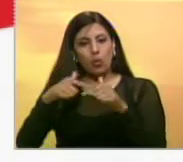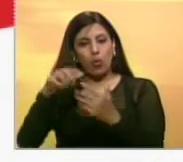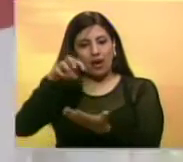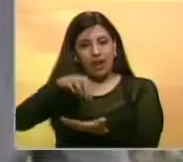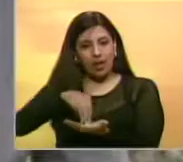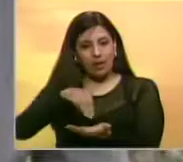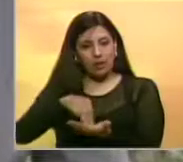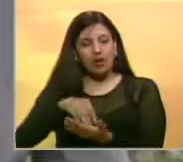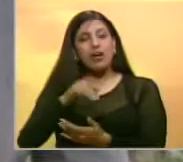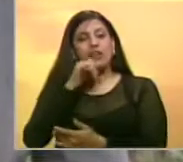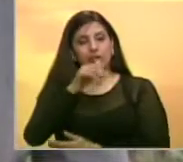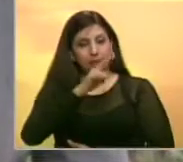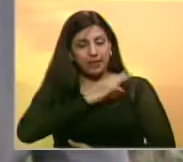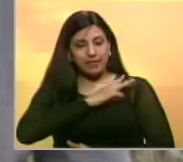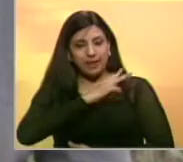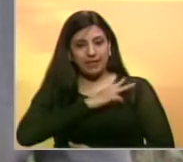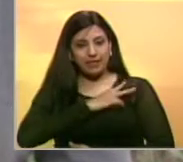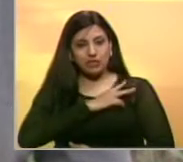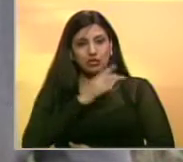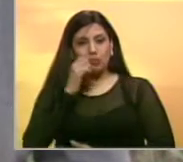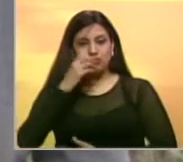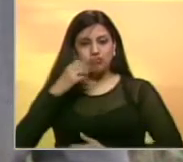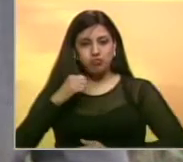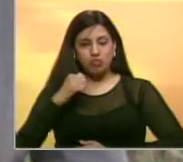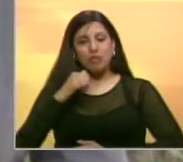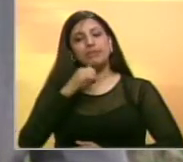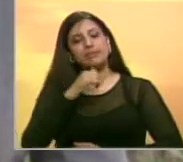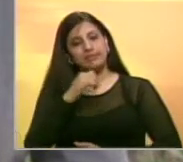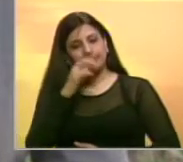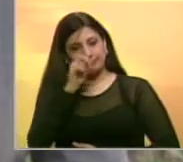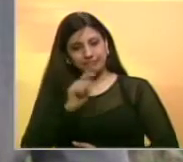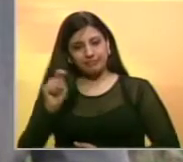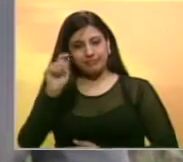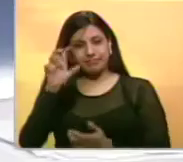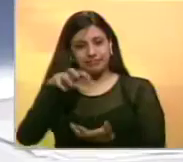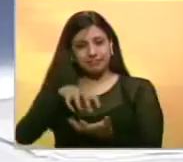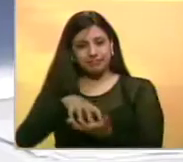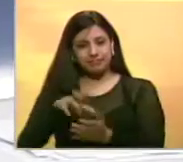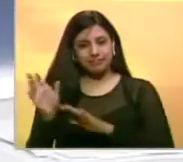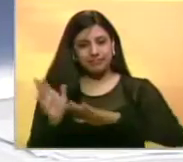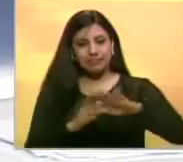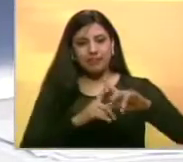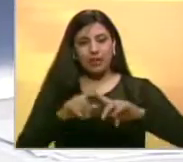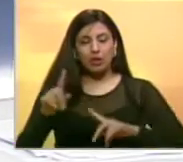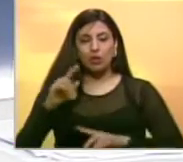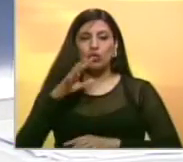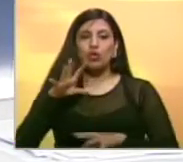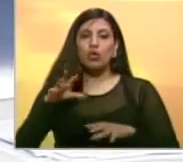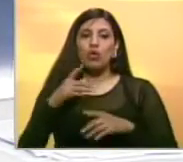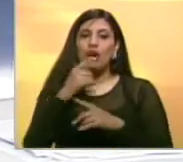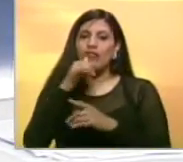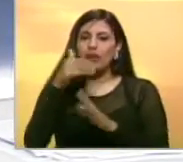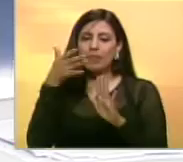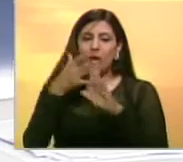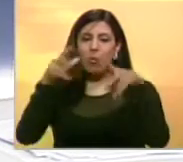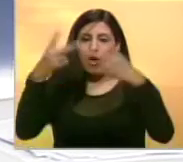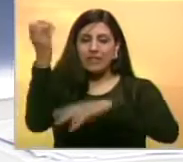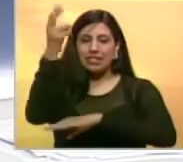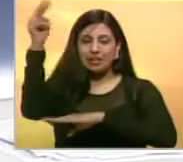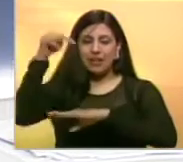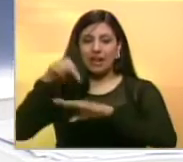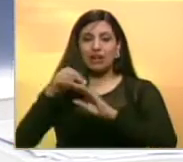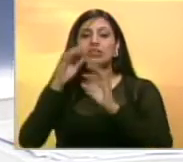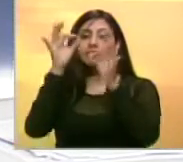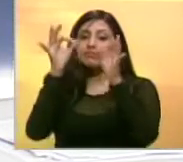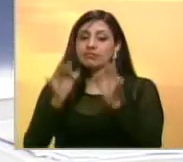Estado de Aragua Para Noticiero Benevisión Darwin Vázquez Patiño Tele Aragua Amnistía Internacional instó a la nueva Asamblea